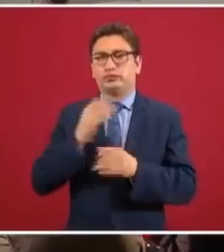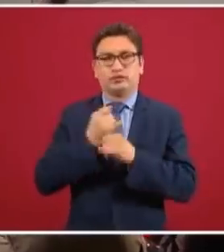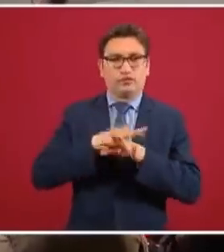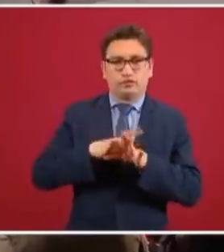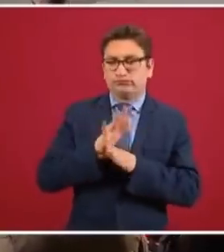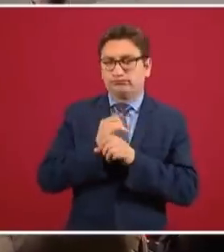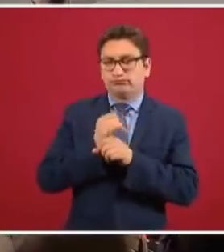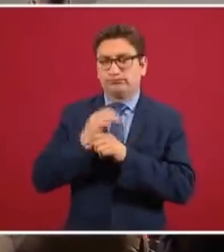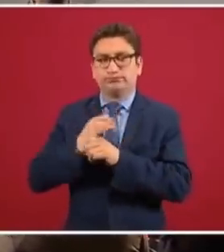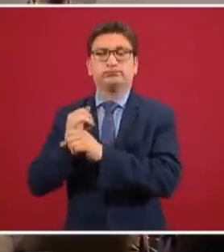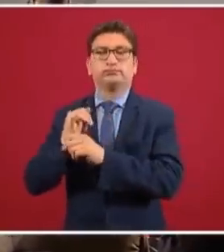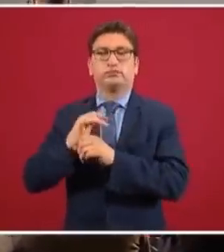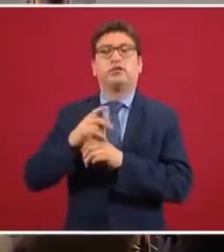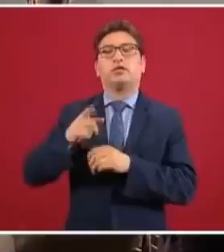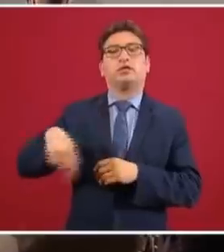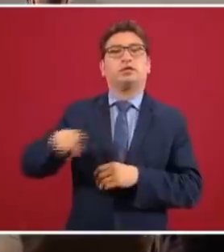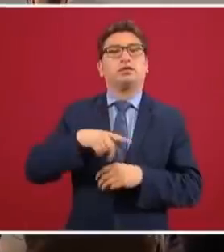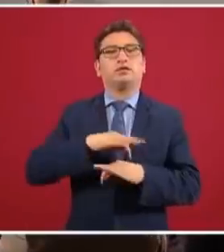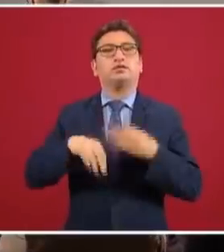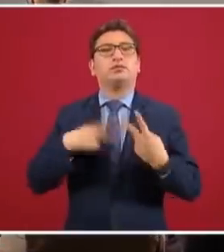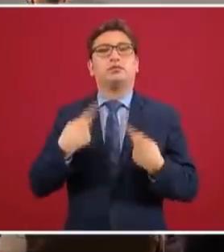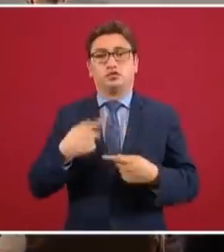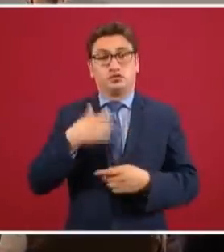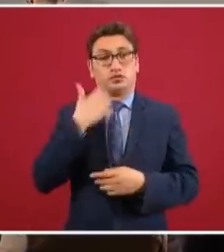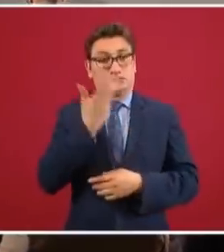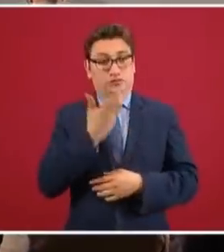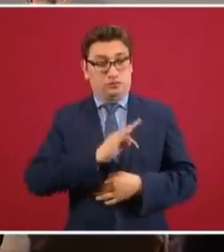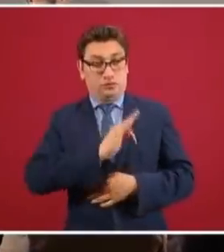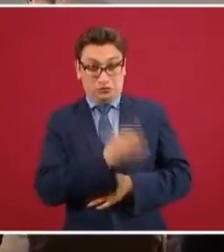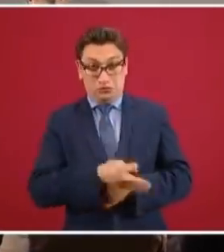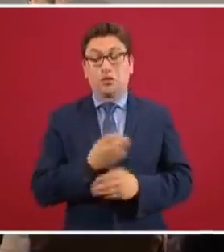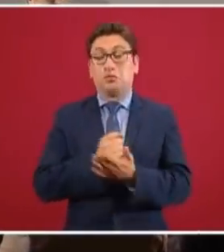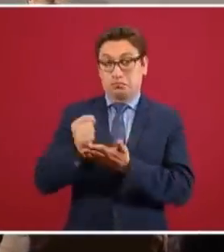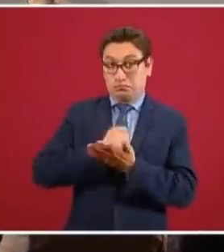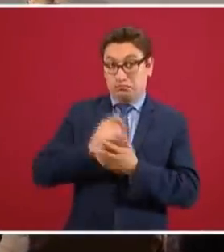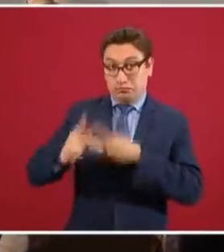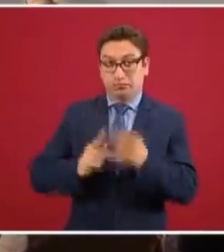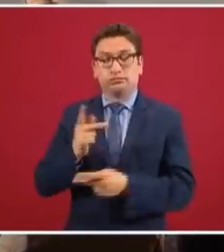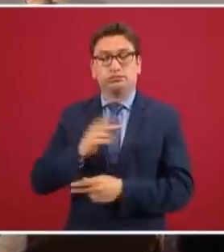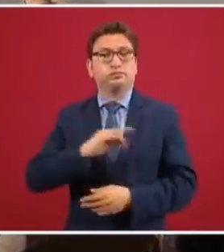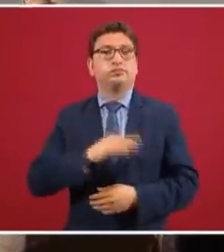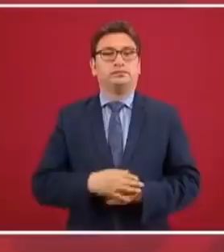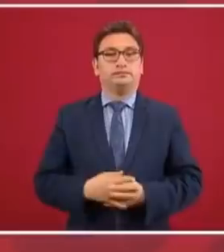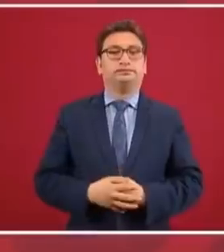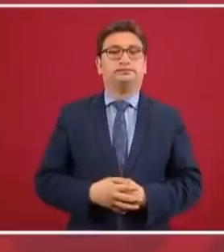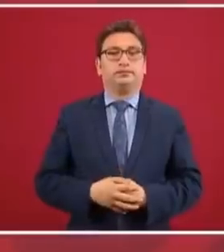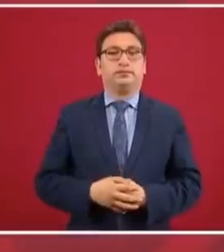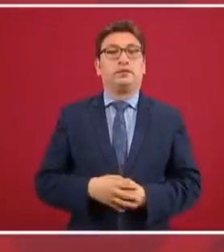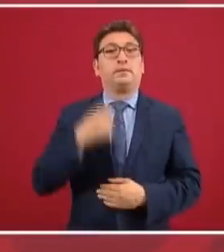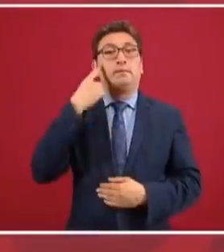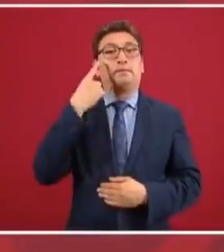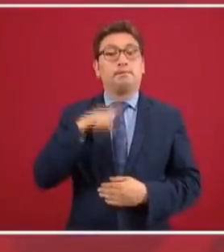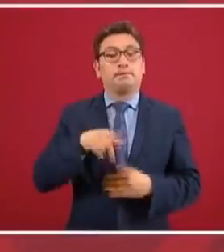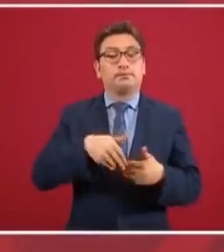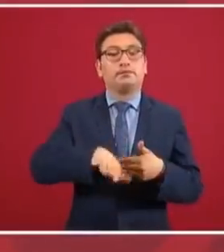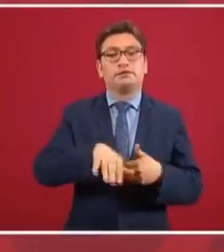de los que acepten recibir este crédito para que en esta misma